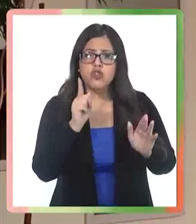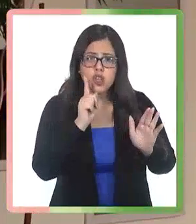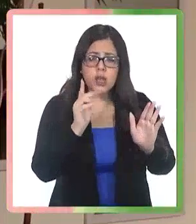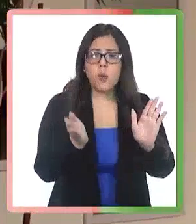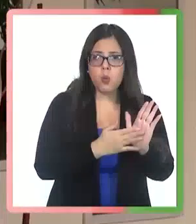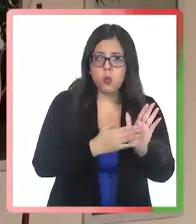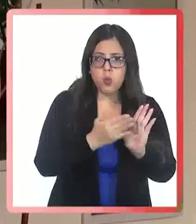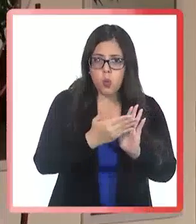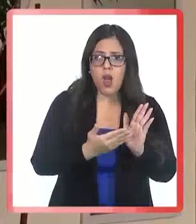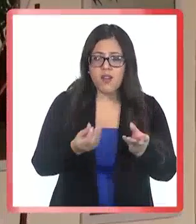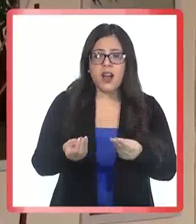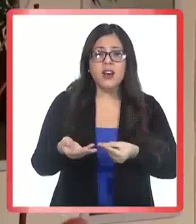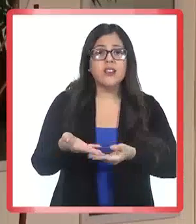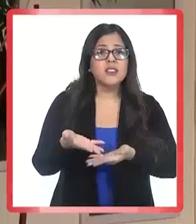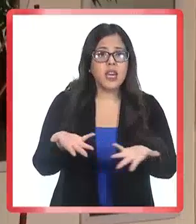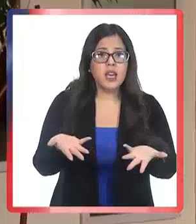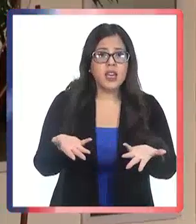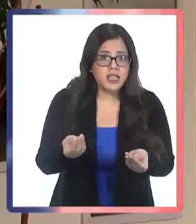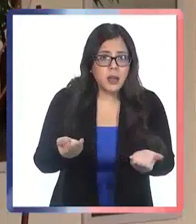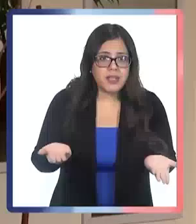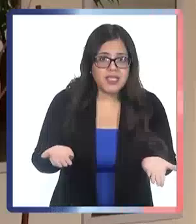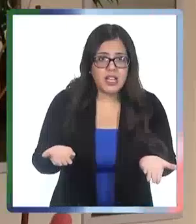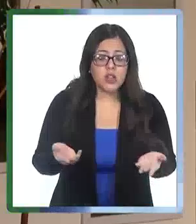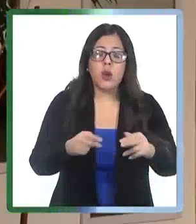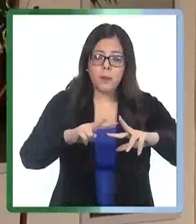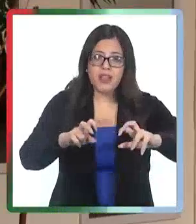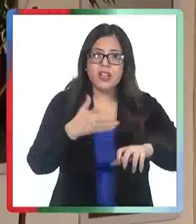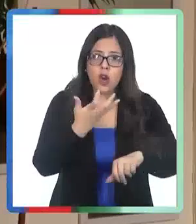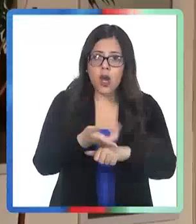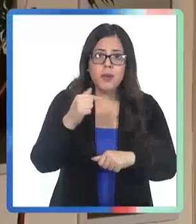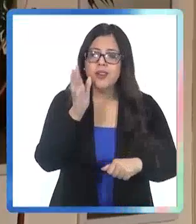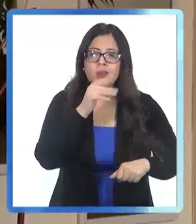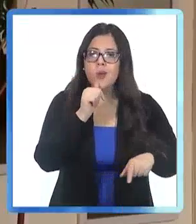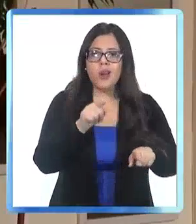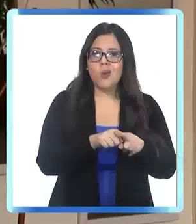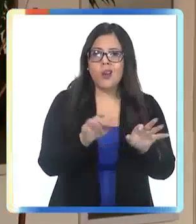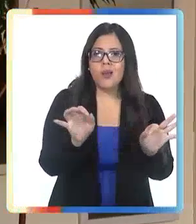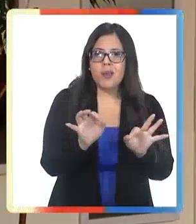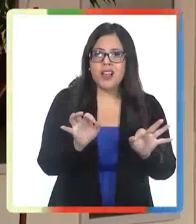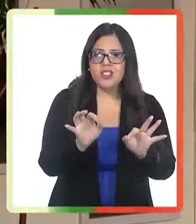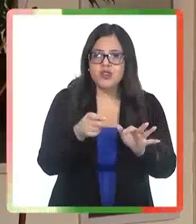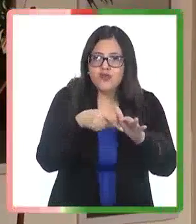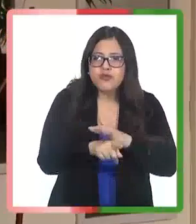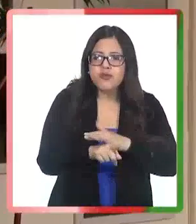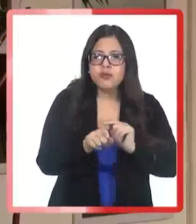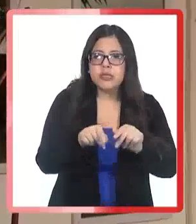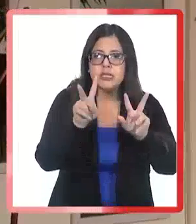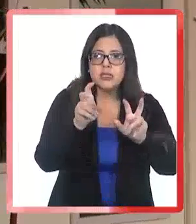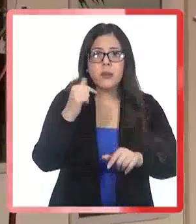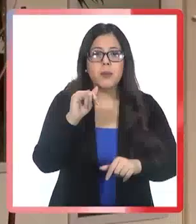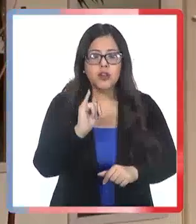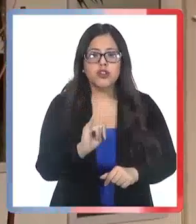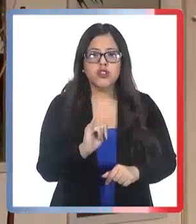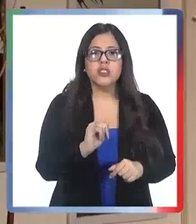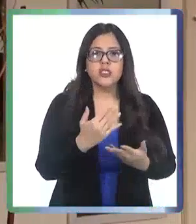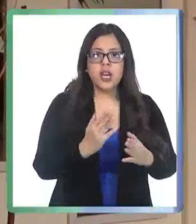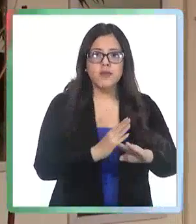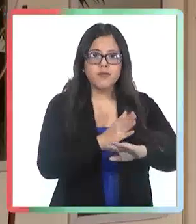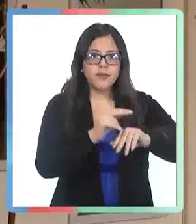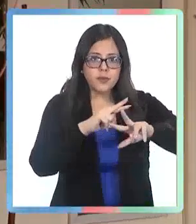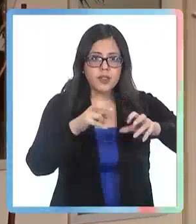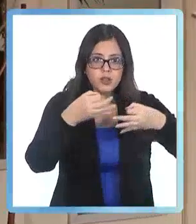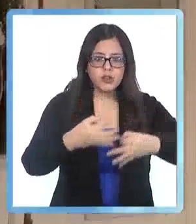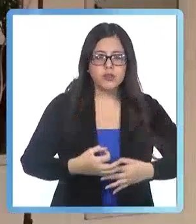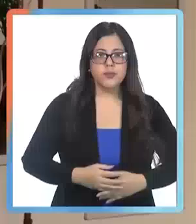está pasando y se han hecho las investigaciones. No tengo el detalle al respecto, pero sí se han ido a hacer las